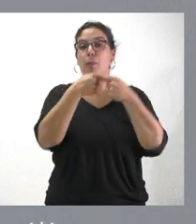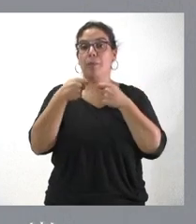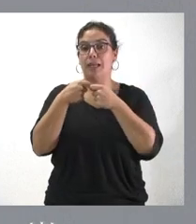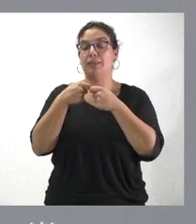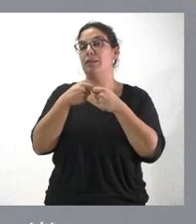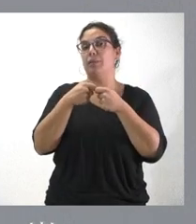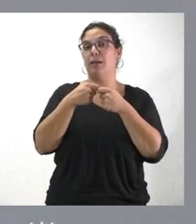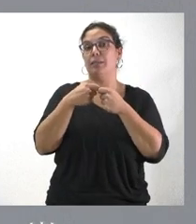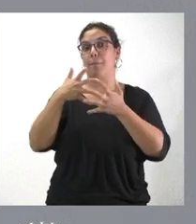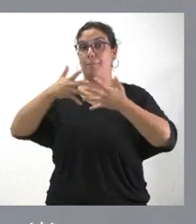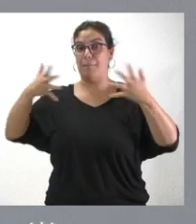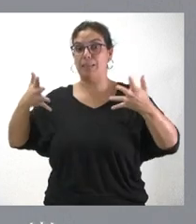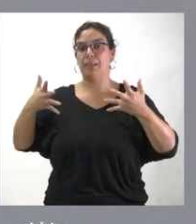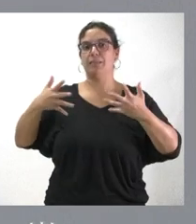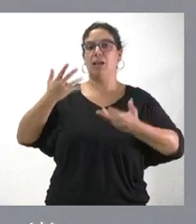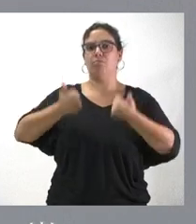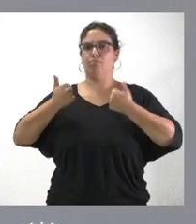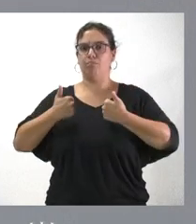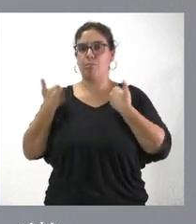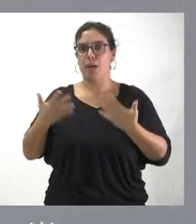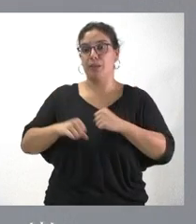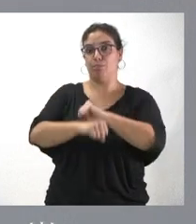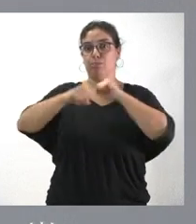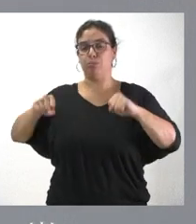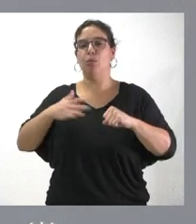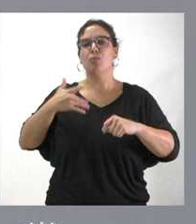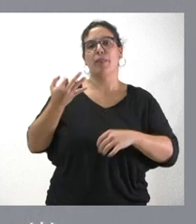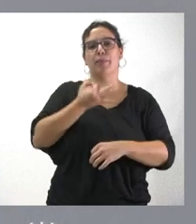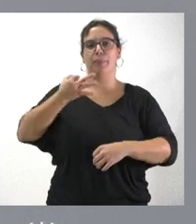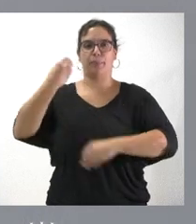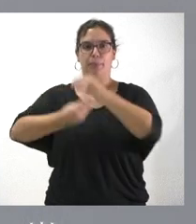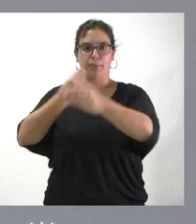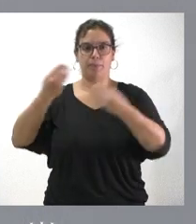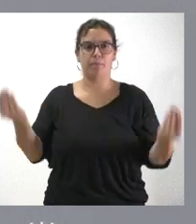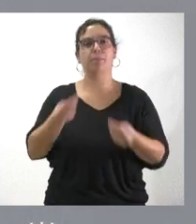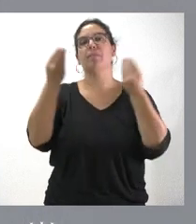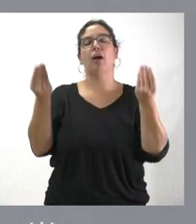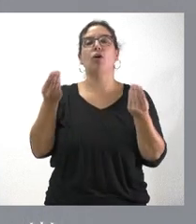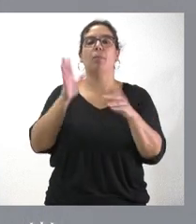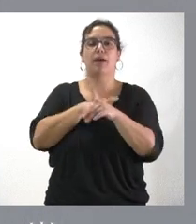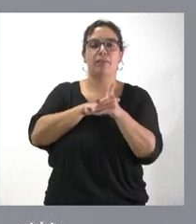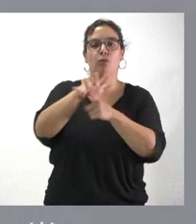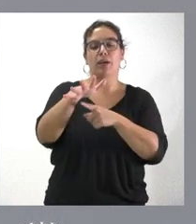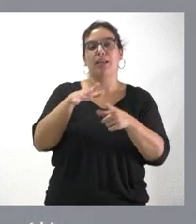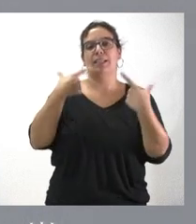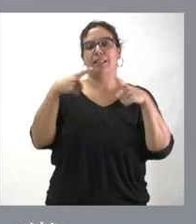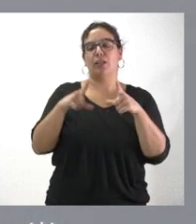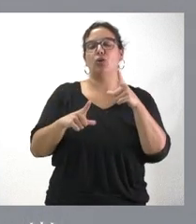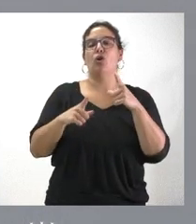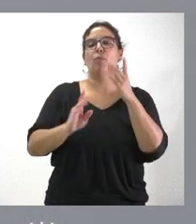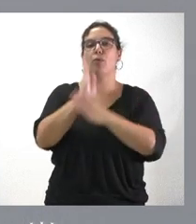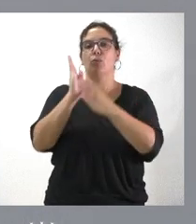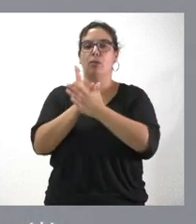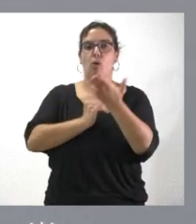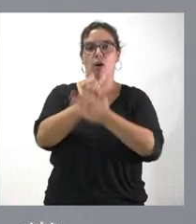más dimensión, más grandes, más capitalizadas, pueden ser más eficaces y tener más capacidad de arrastre sobre el conjunto del sector productivo agroalimentario en Castilla y León.